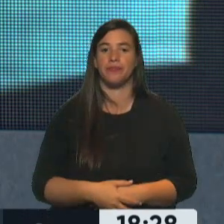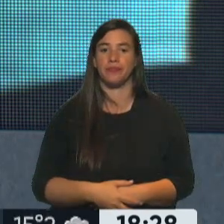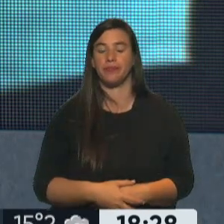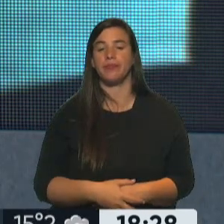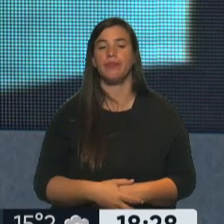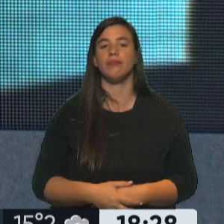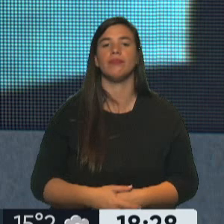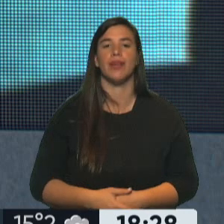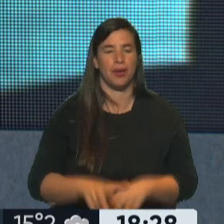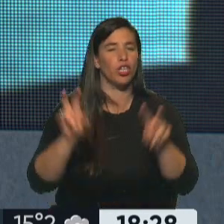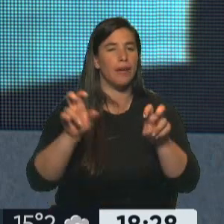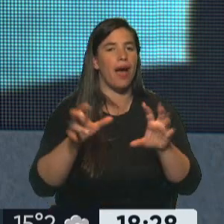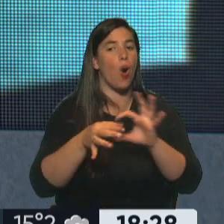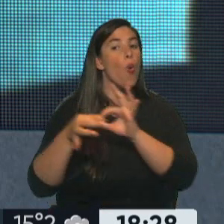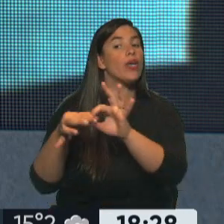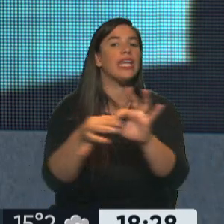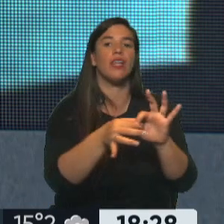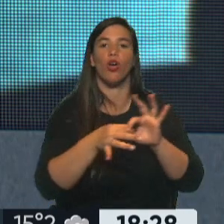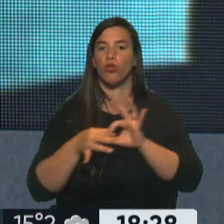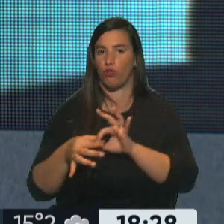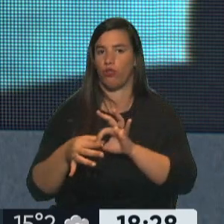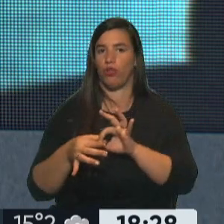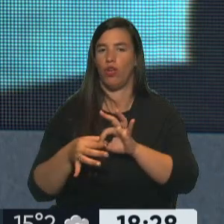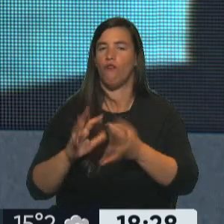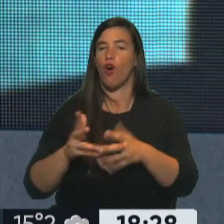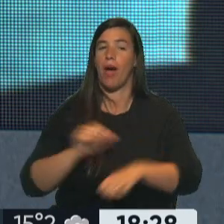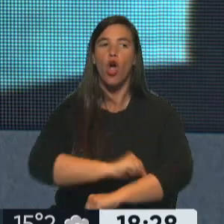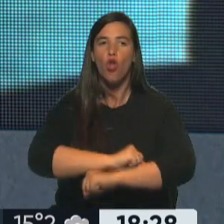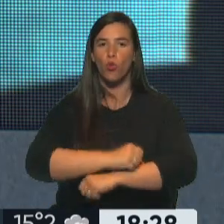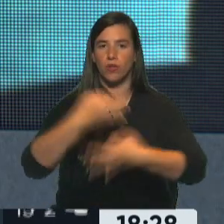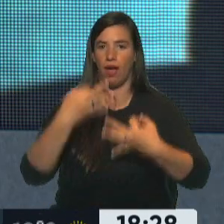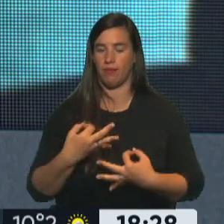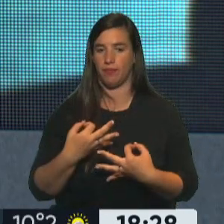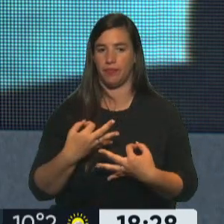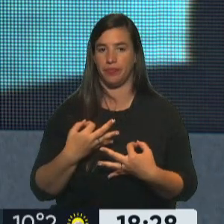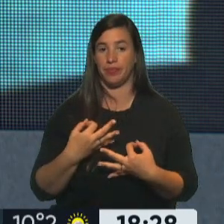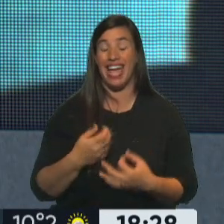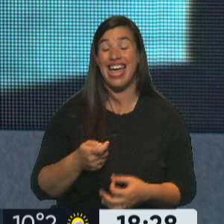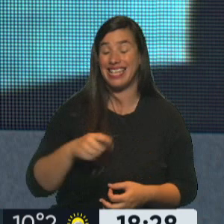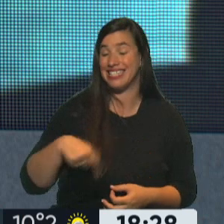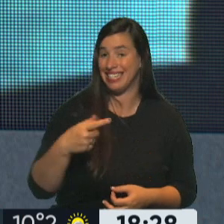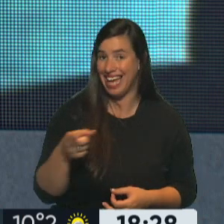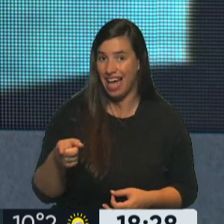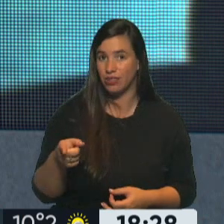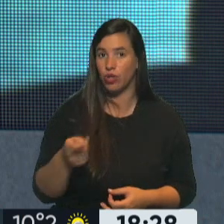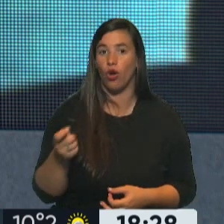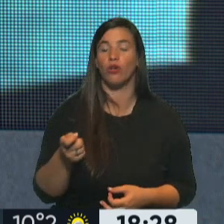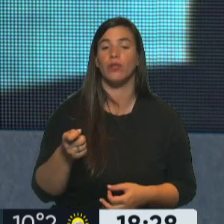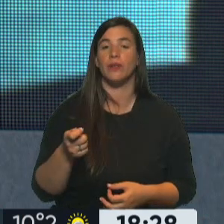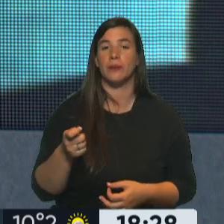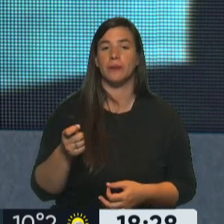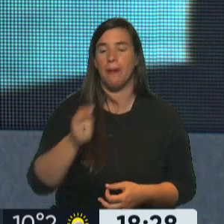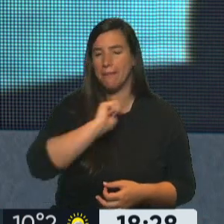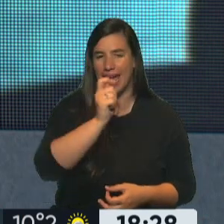unidos en una actitud, el sindicato de prensa de Buenos Aires, CIPREVA, ha repudiado